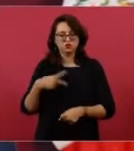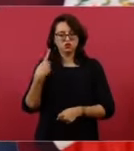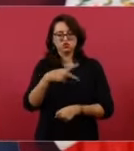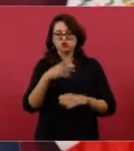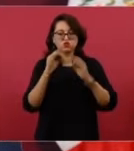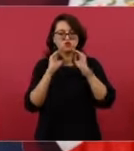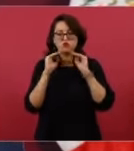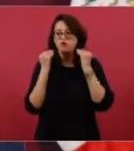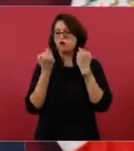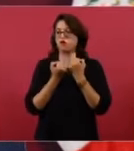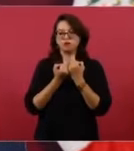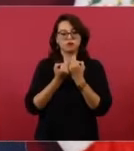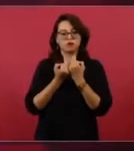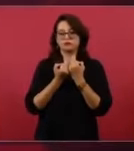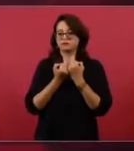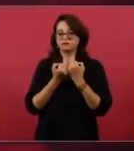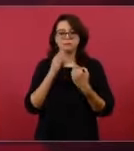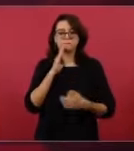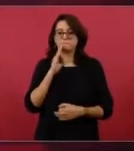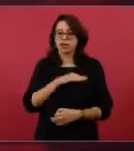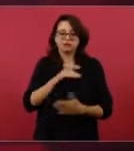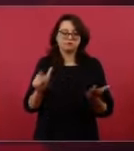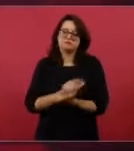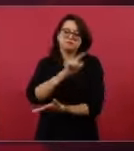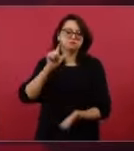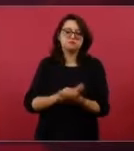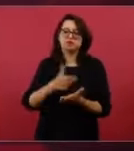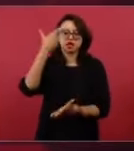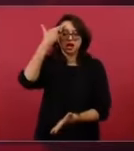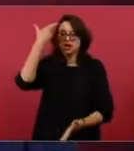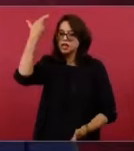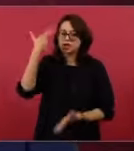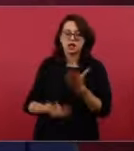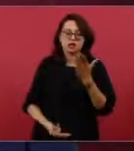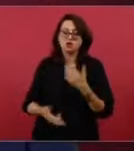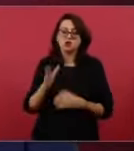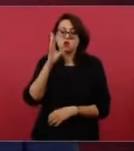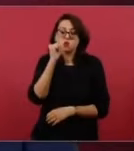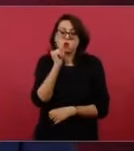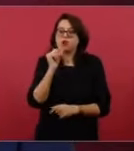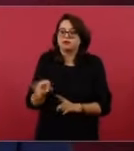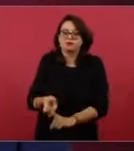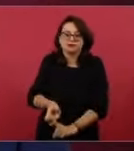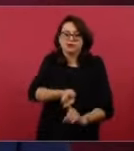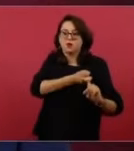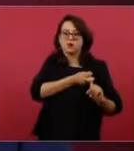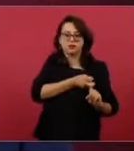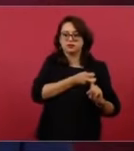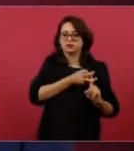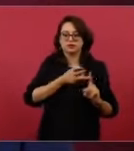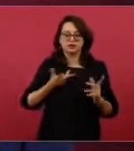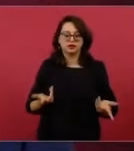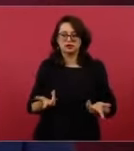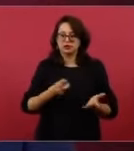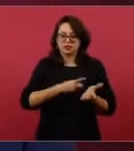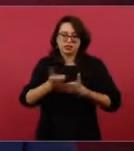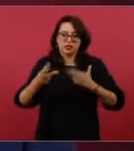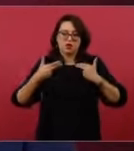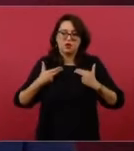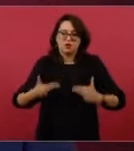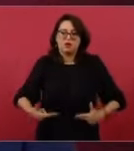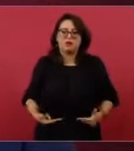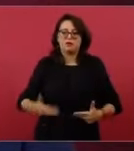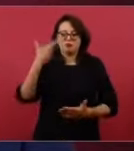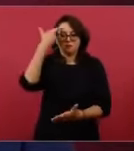acción completamente ilegal y contraria a los derechos humanos.